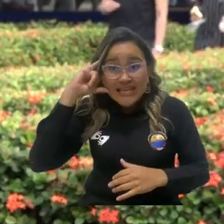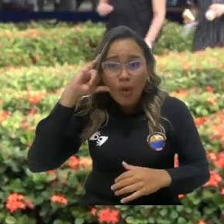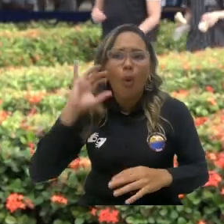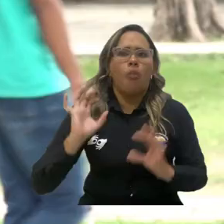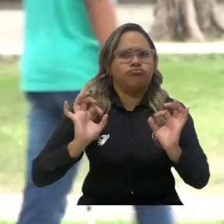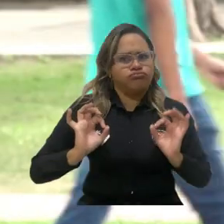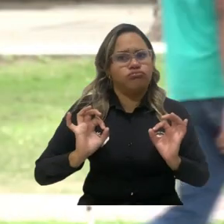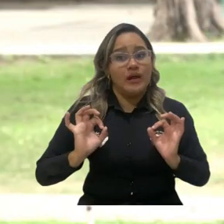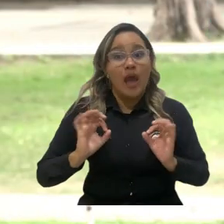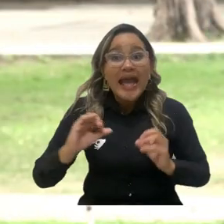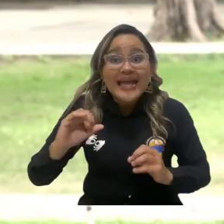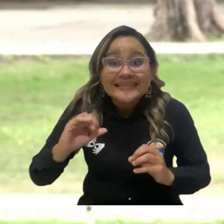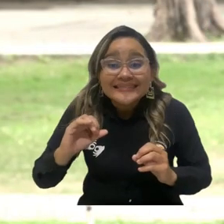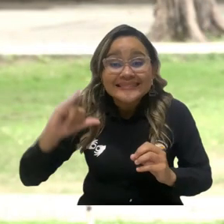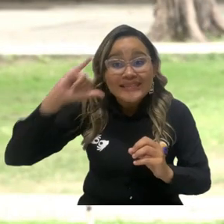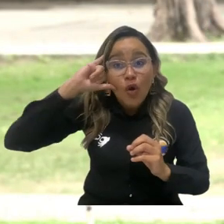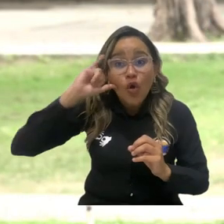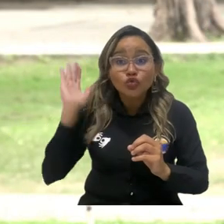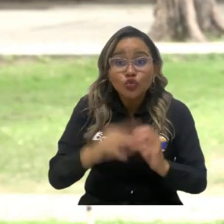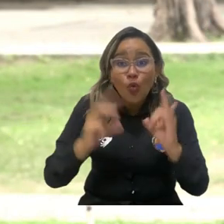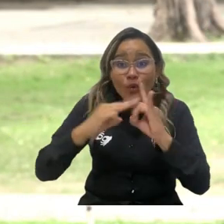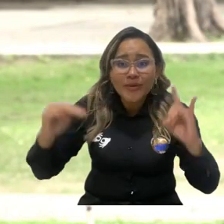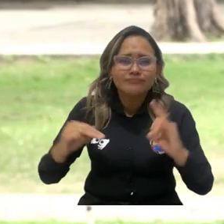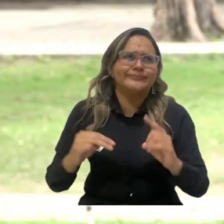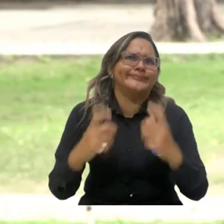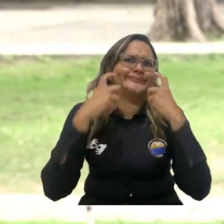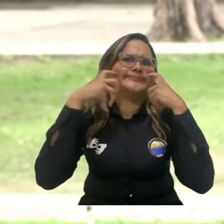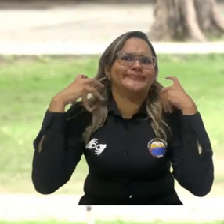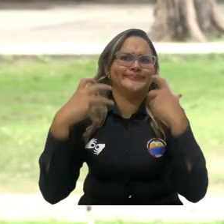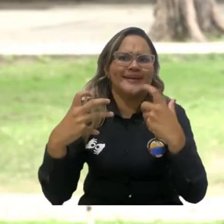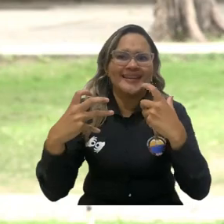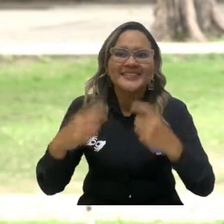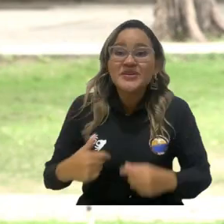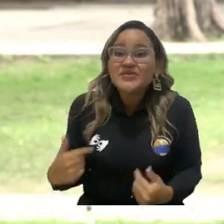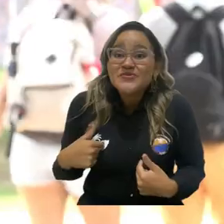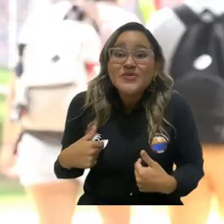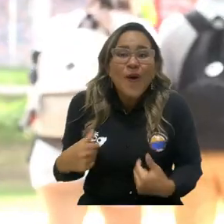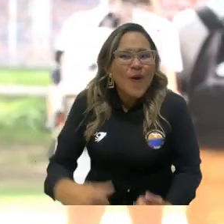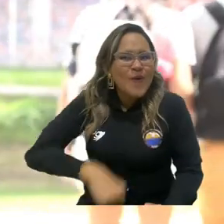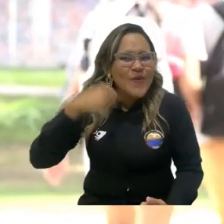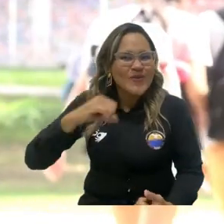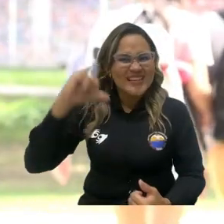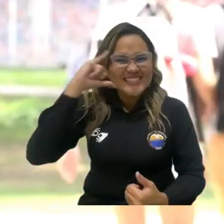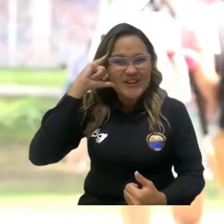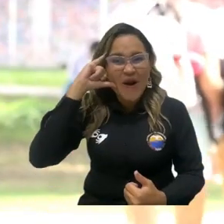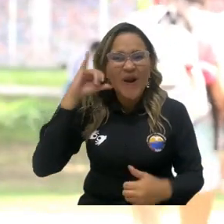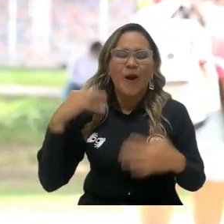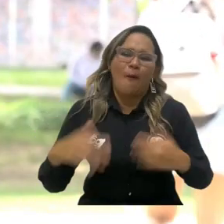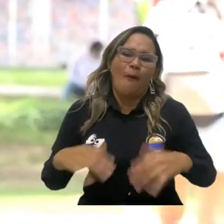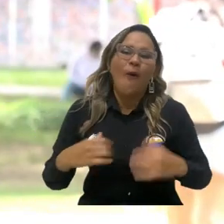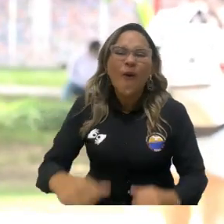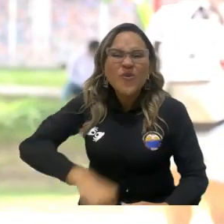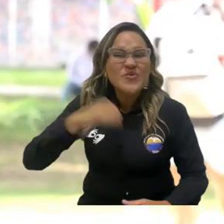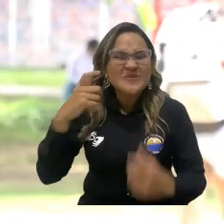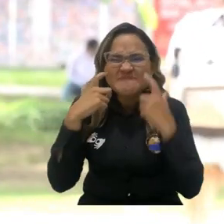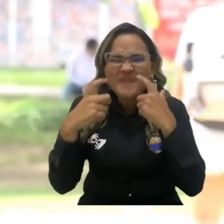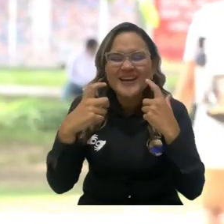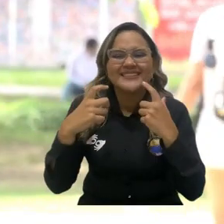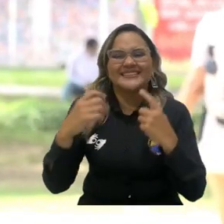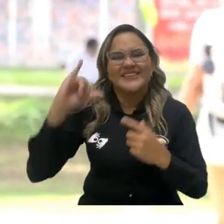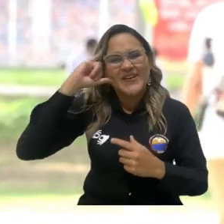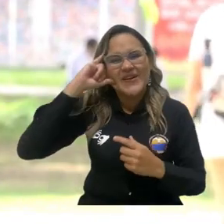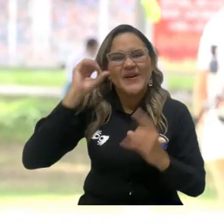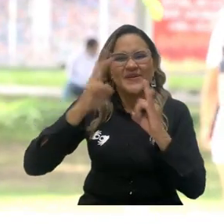nivel nacional. Ser psicólogo es una cosa, pero ser psicóloga Unimagdalena es algo completamente diferente. Me siento orgullosa de ser psicóloga, me siento